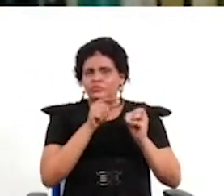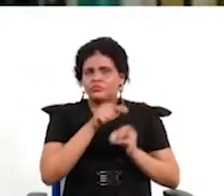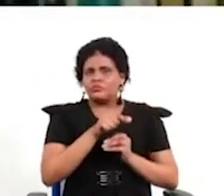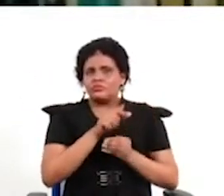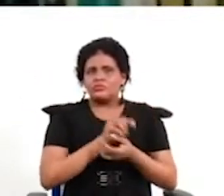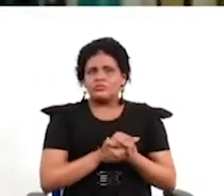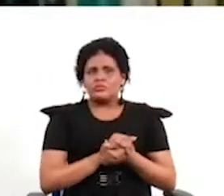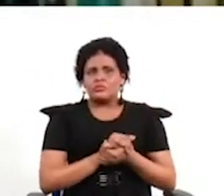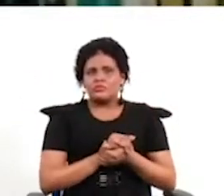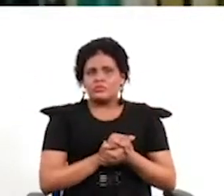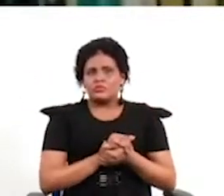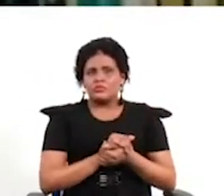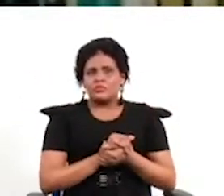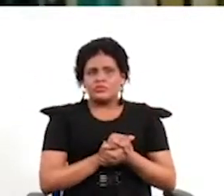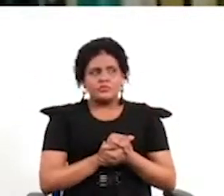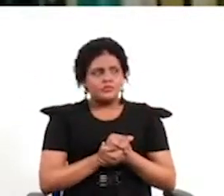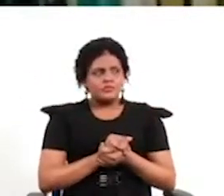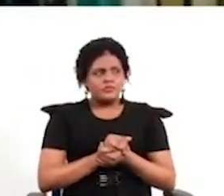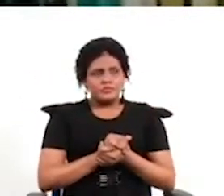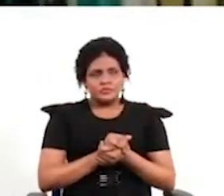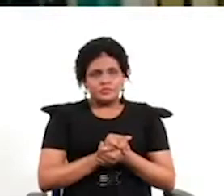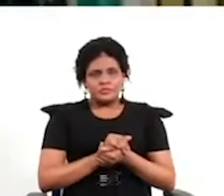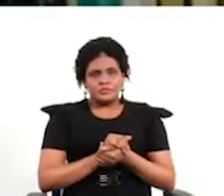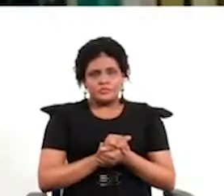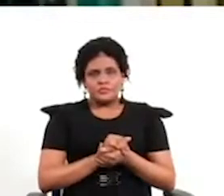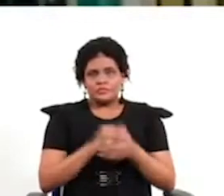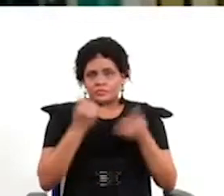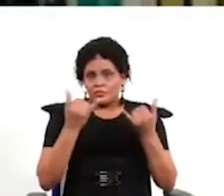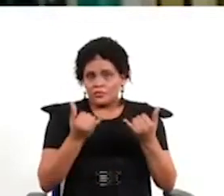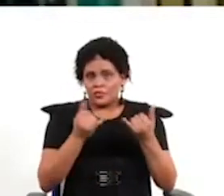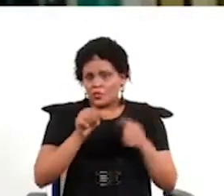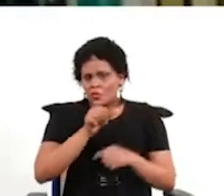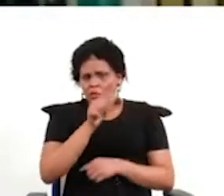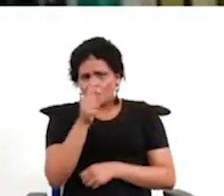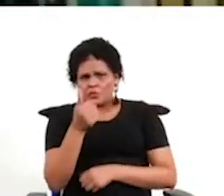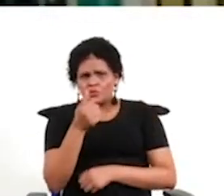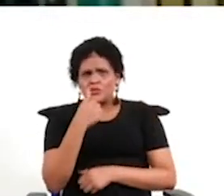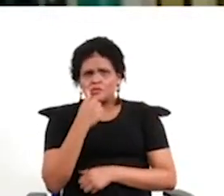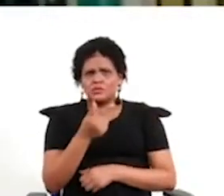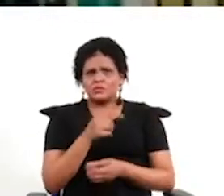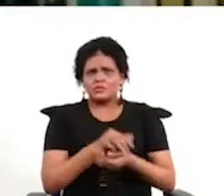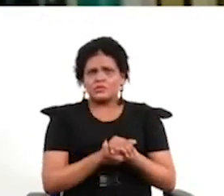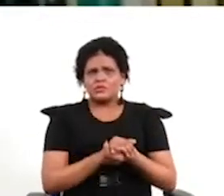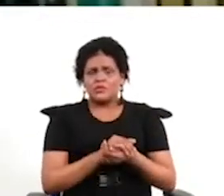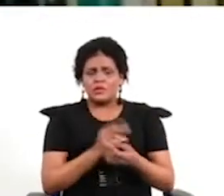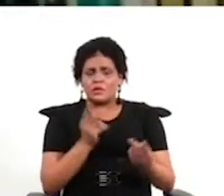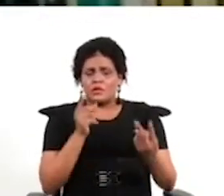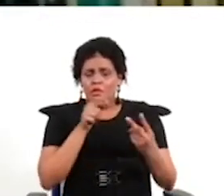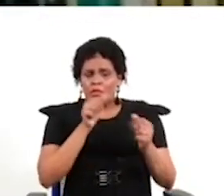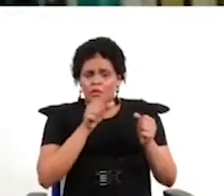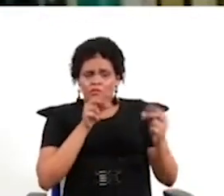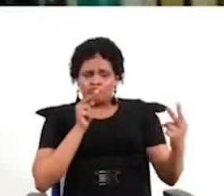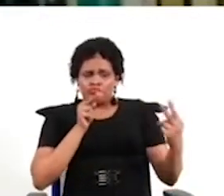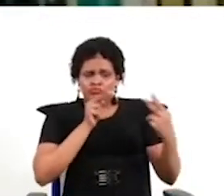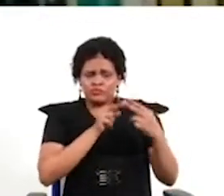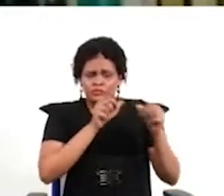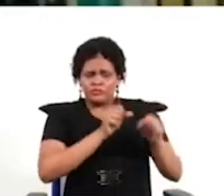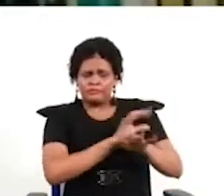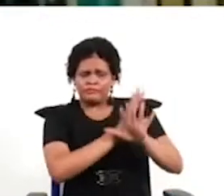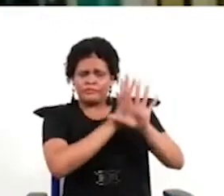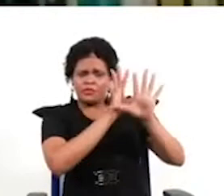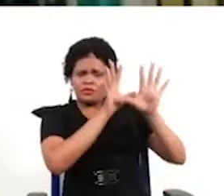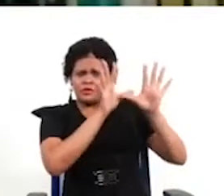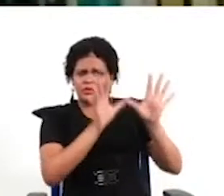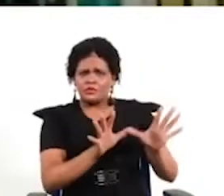Entonces, esta es la primera cuestión. Y la otra cuestión es que debe haber una conexión clara entre,